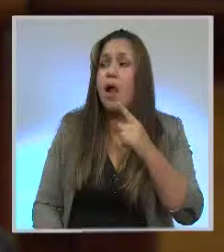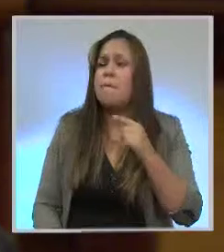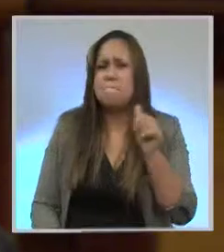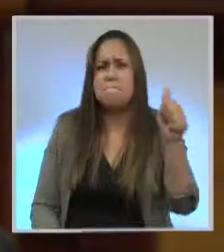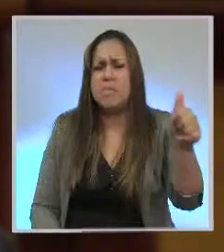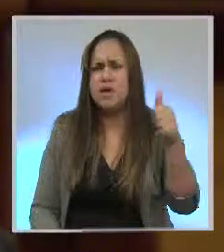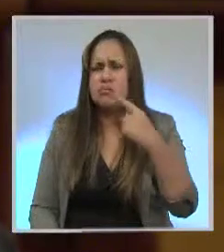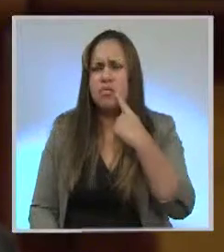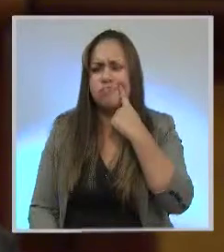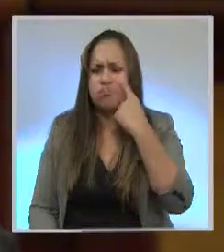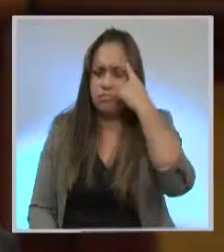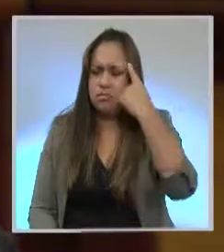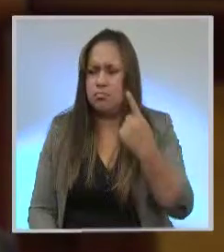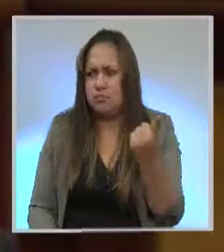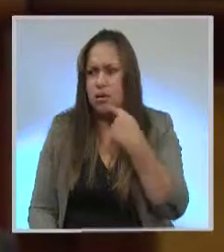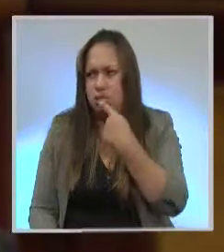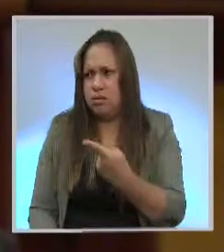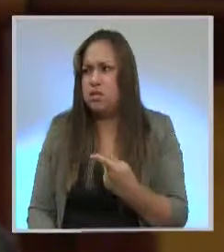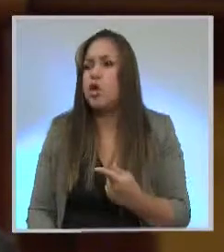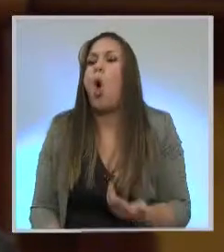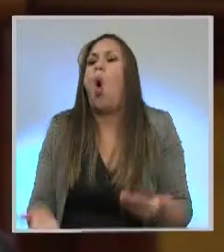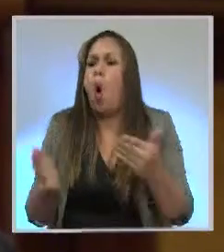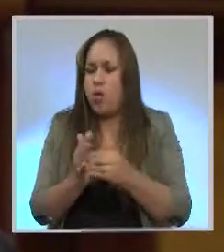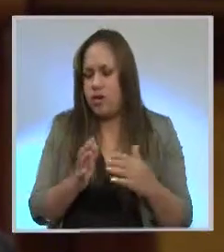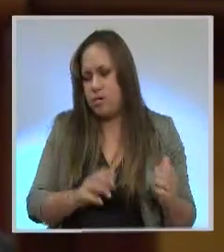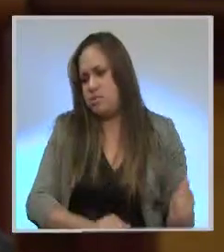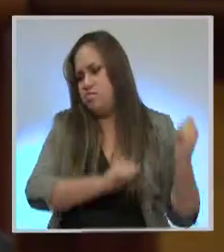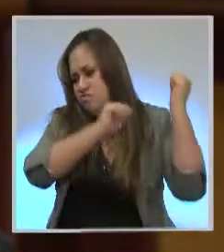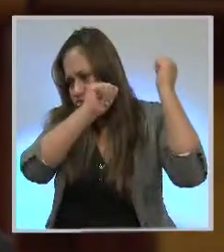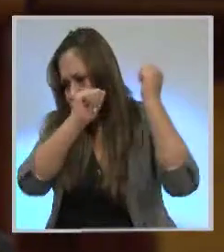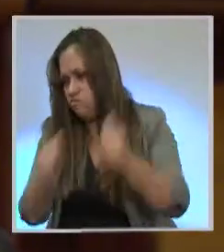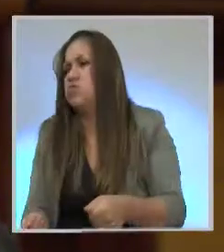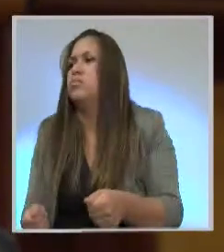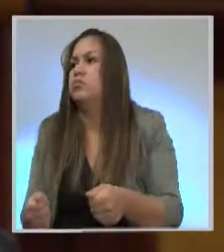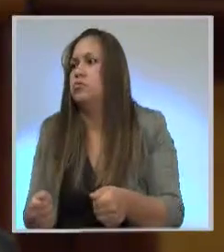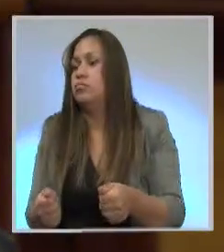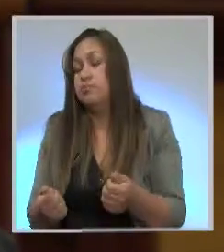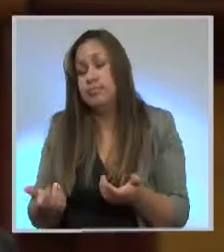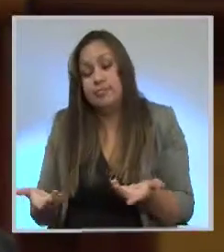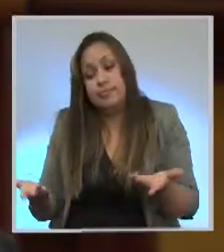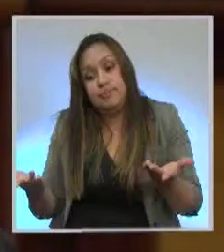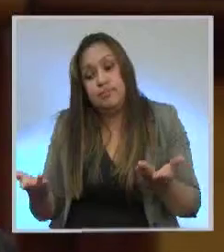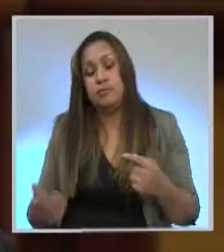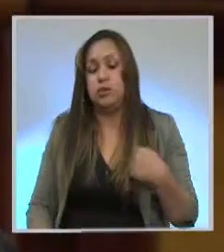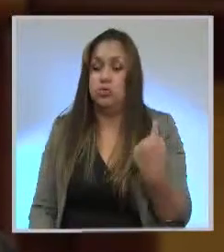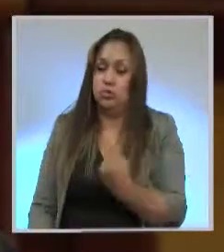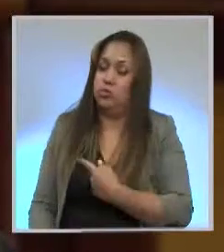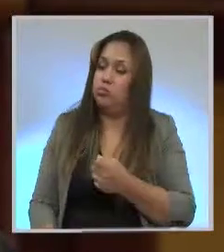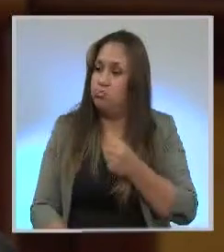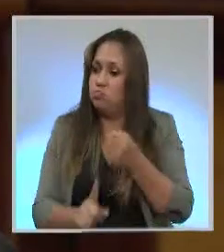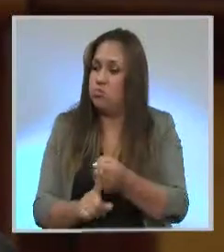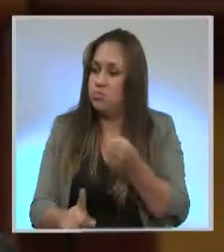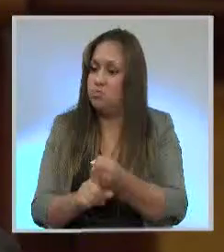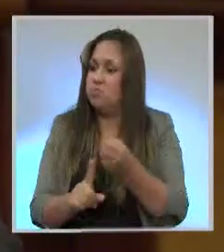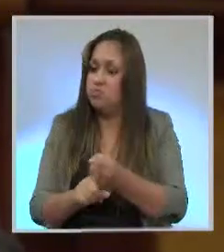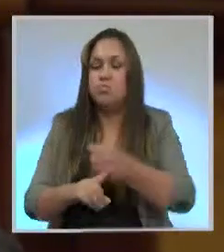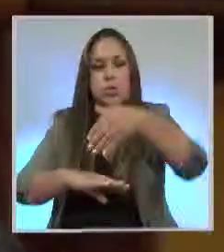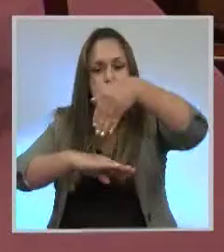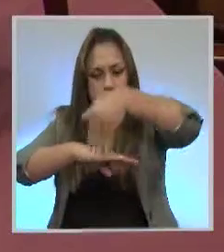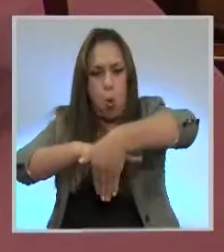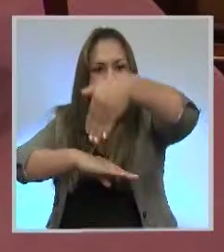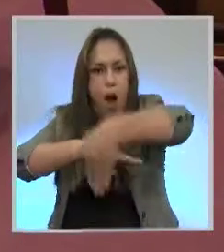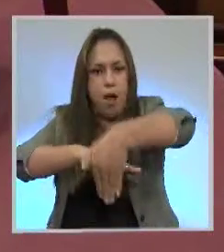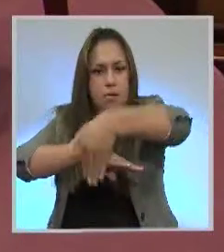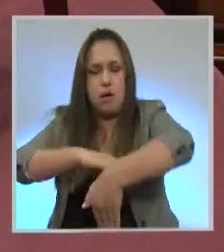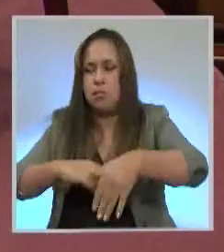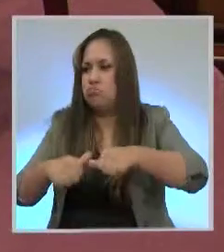volverá a hacer, que volverá a presentarlos, entonces será ahí cuando sigamos insistiendo para que se archive. Asambleísta, ¿y qué criterio